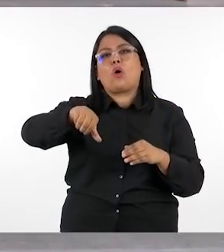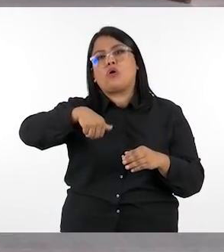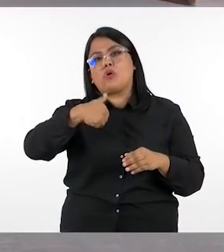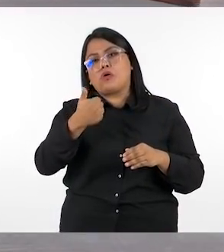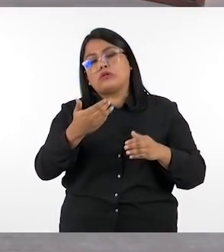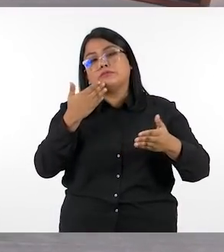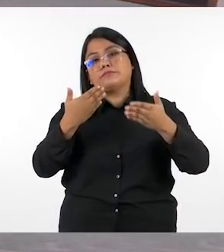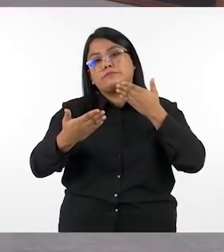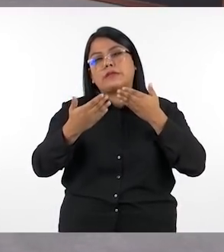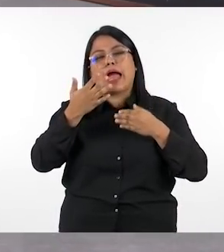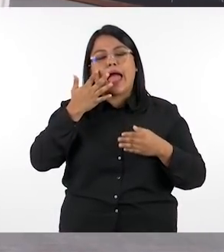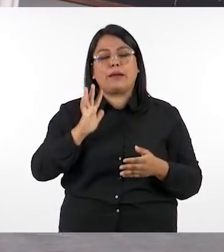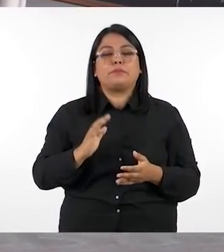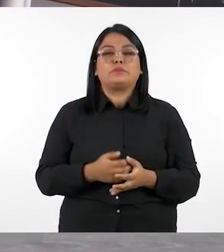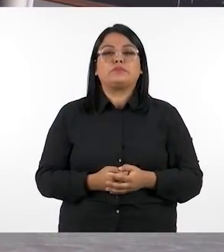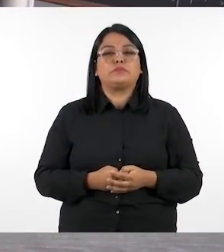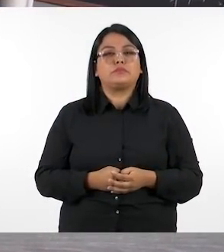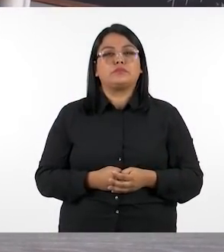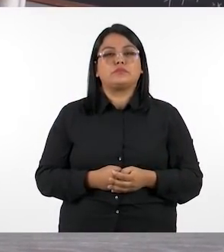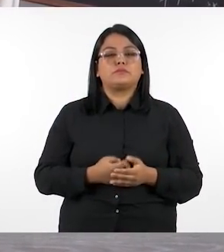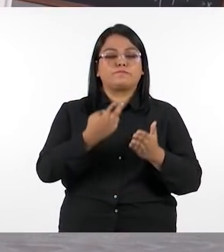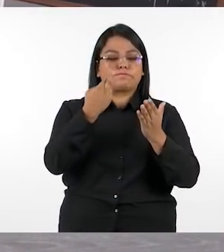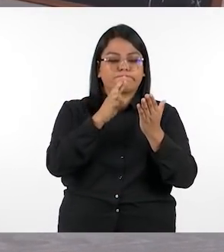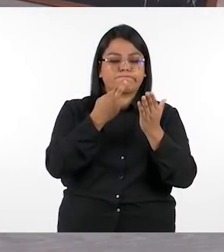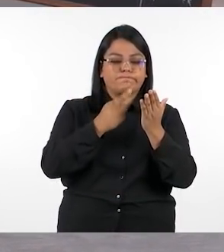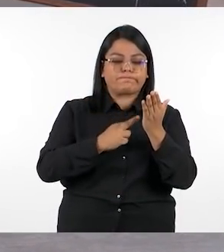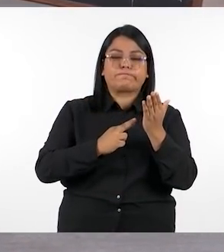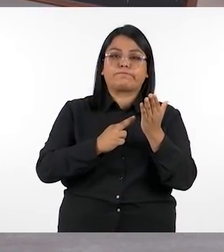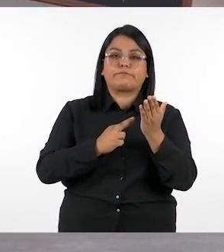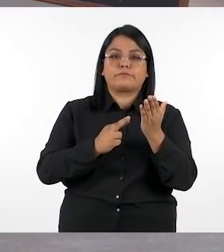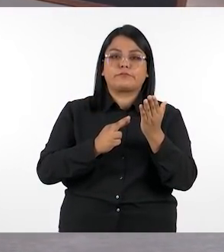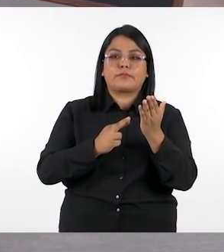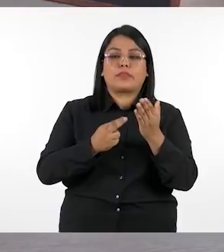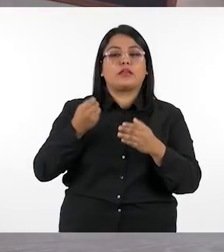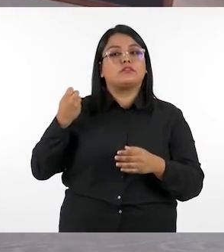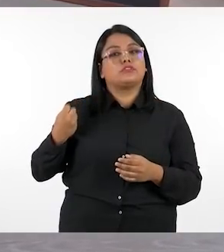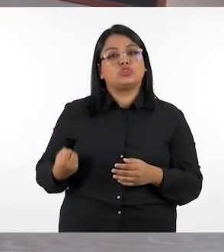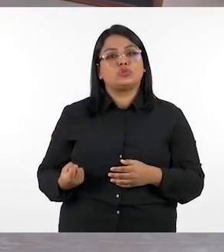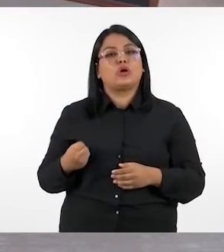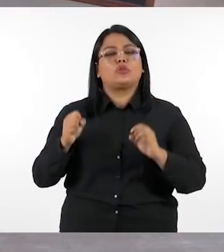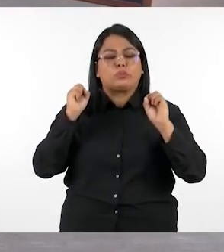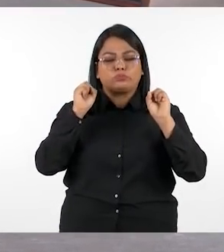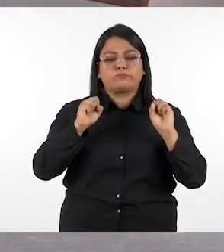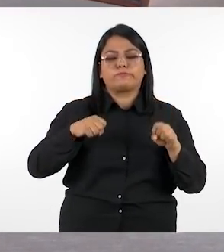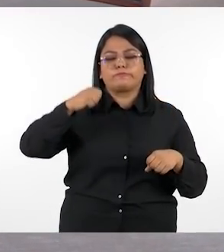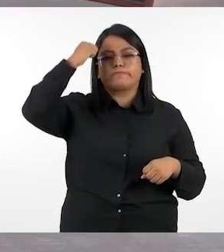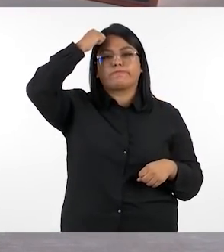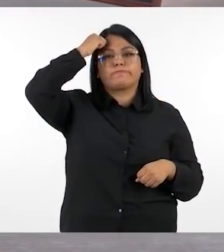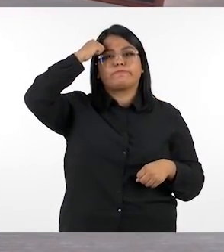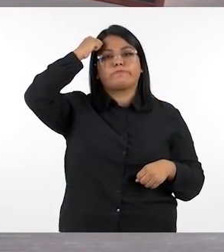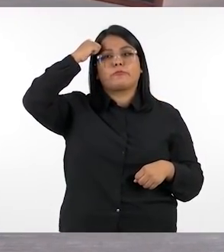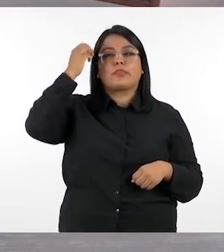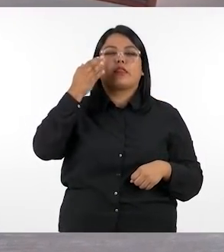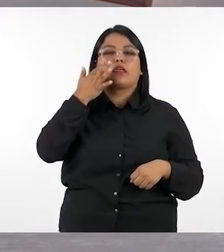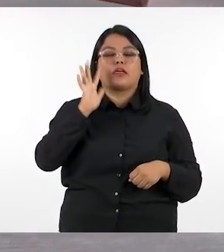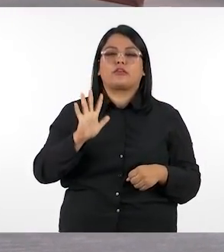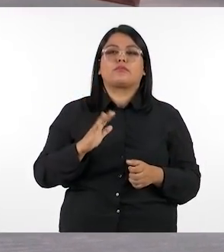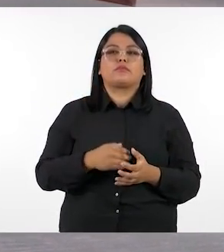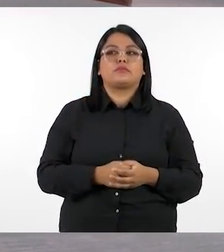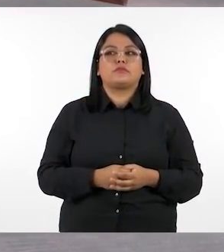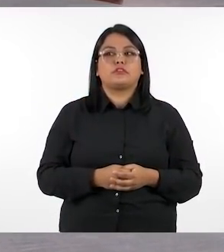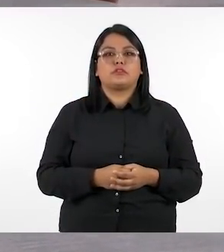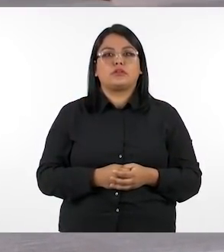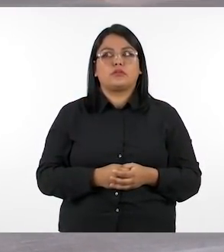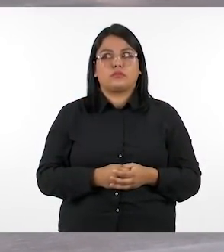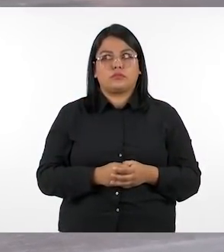indicaciones por ejemplo tenemos que verificar de qué forma nuestros estudiantes aprenden y para ellos por ejemplo podemos